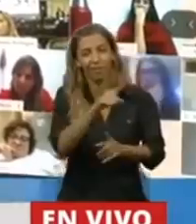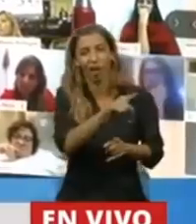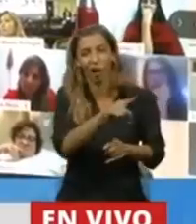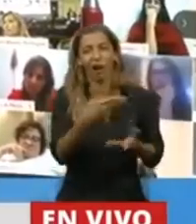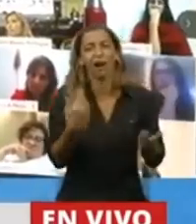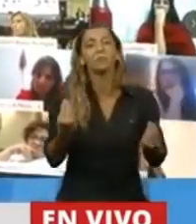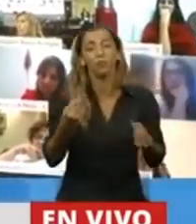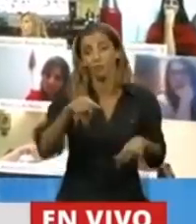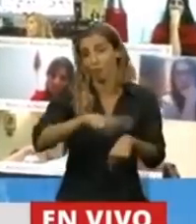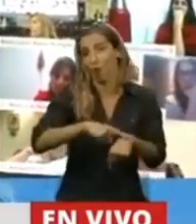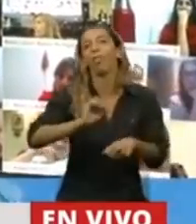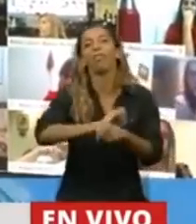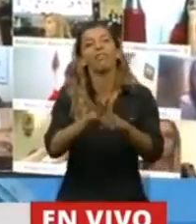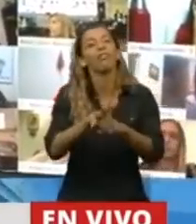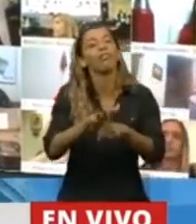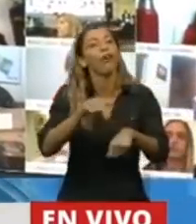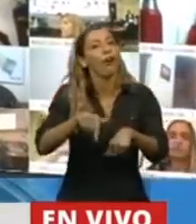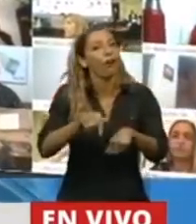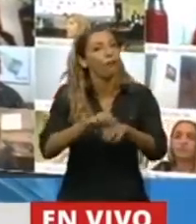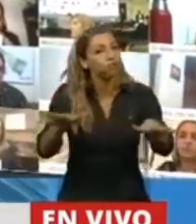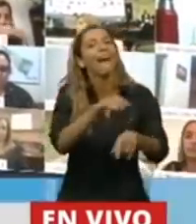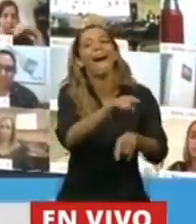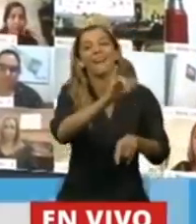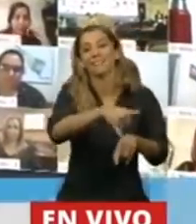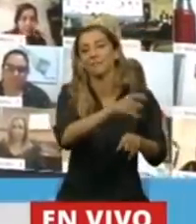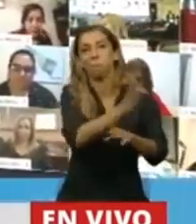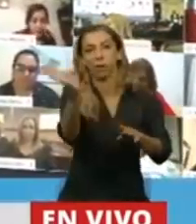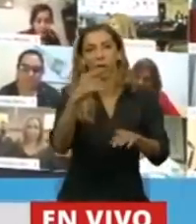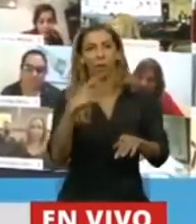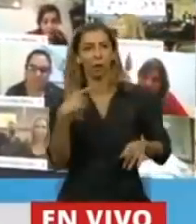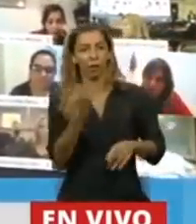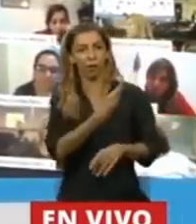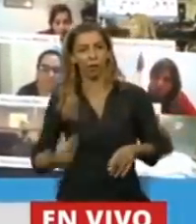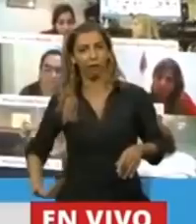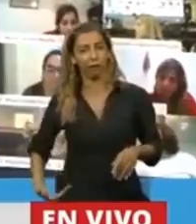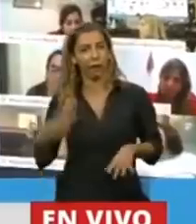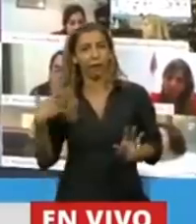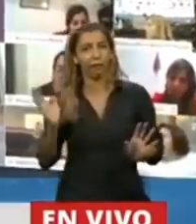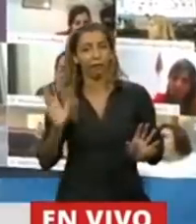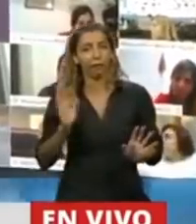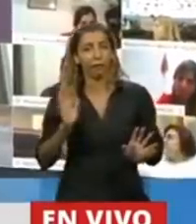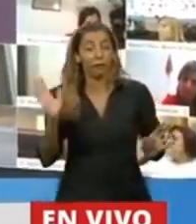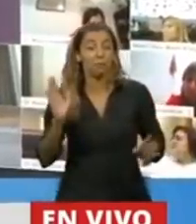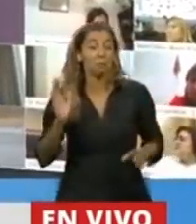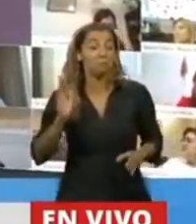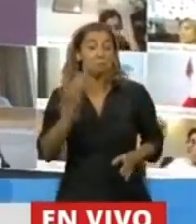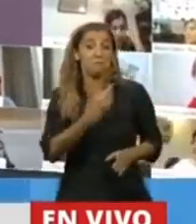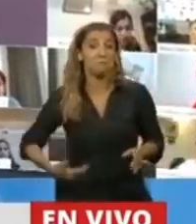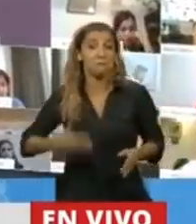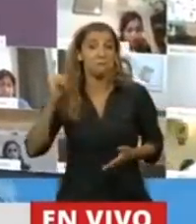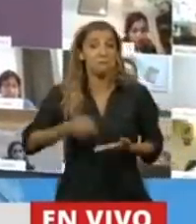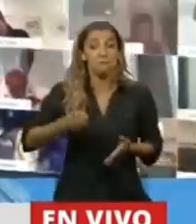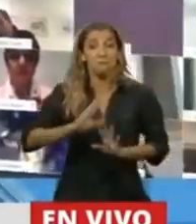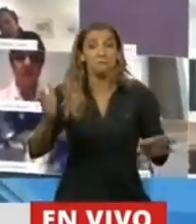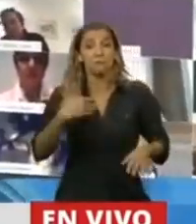sin pandemia tuvo que ir al fondo por decisión de su presidente y pedir 44 mil millones de dólares, porque la lira